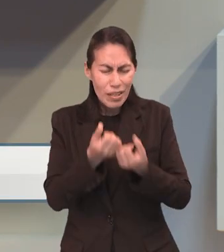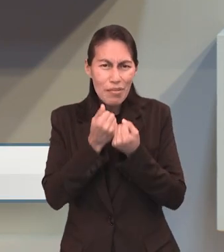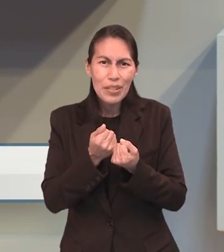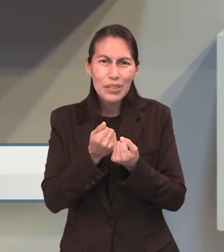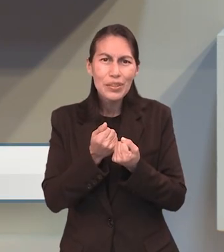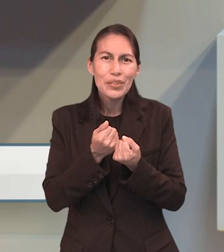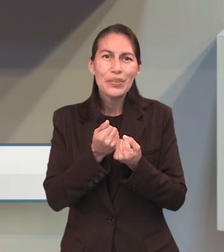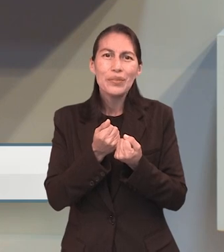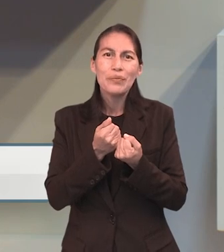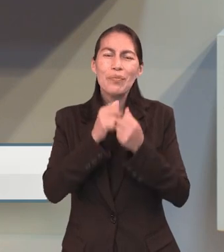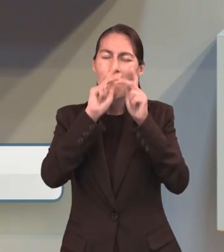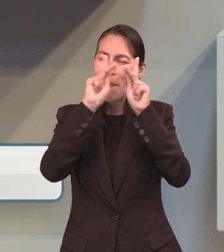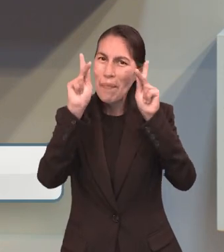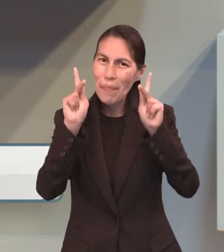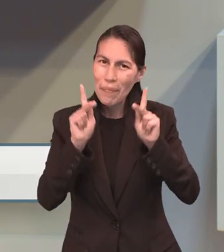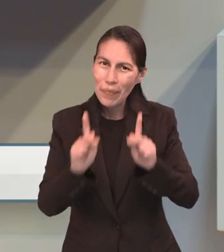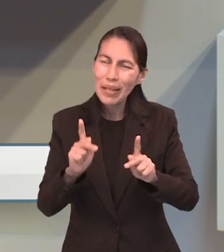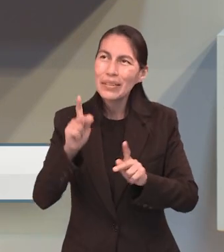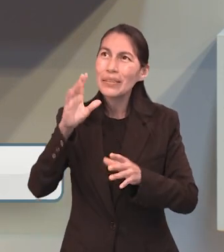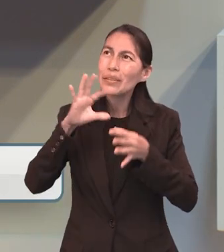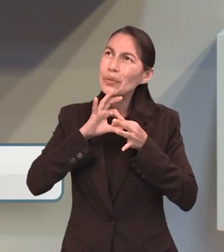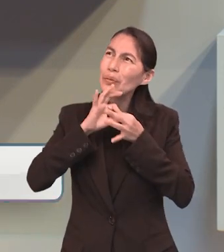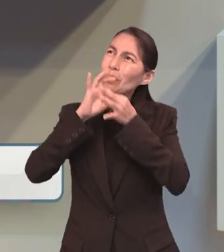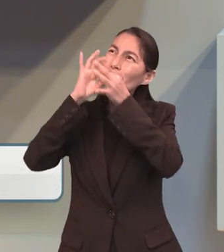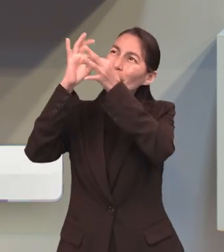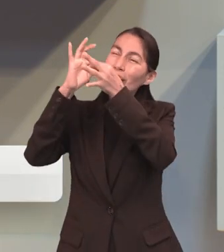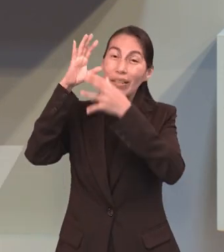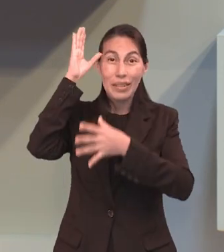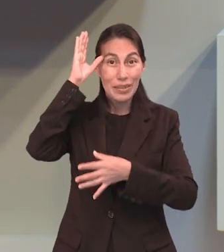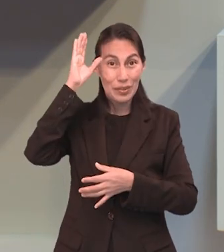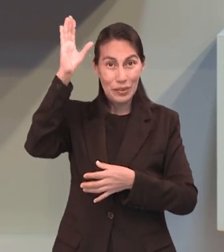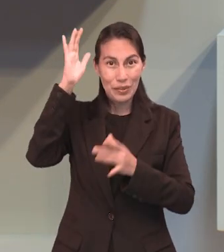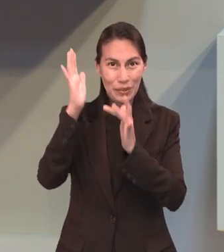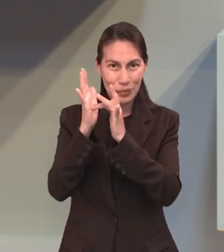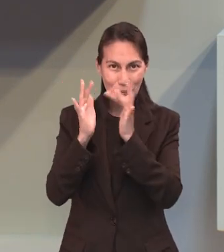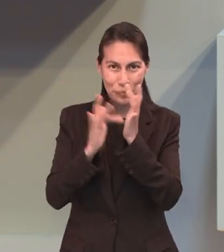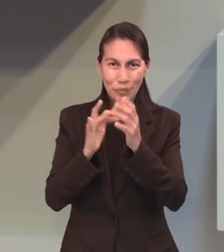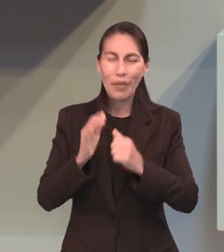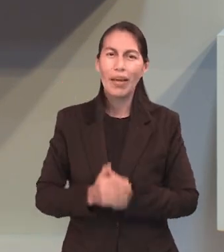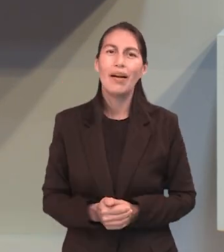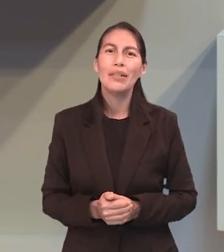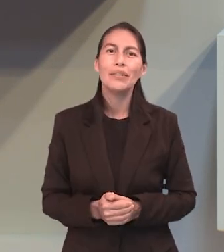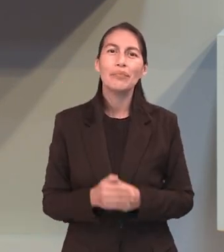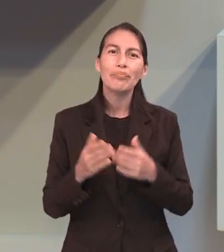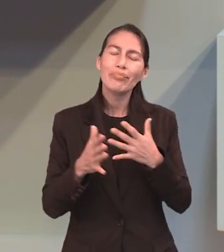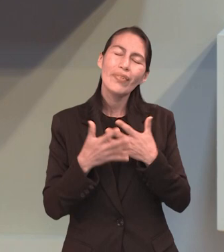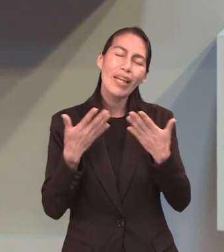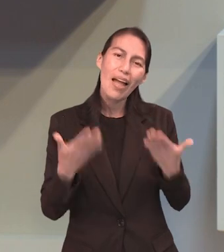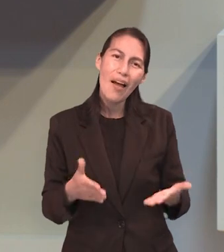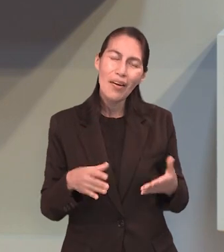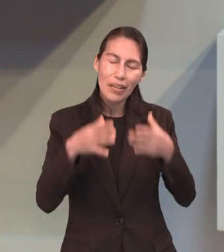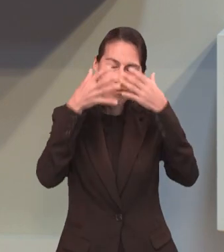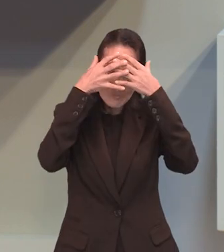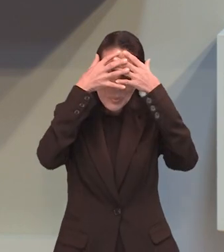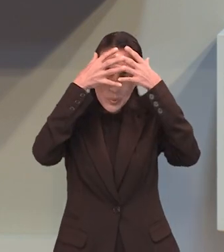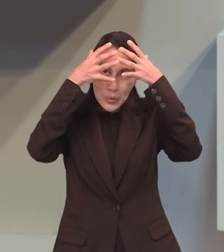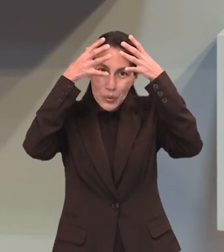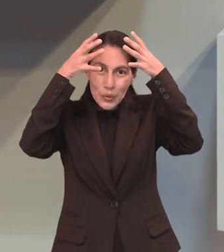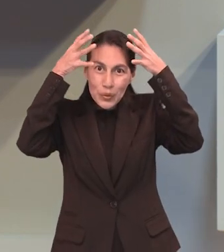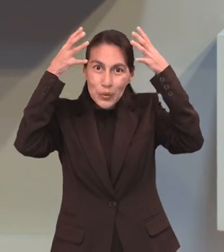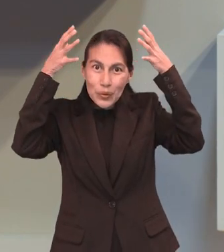salvación, para nuestra paz en Cristo Jesús. Ahora vamos a ampliar un poquito más el horizonte,